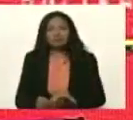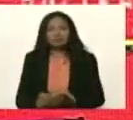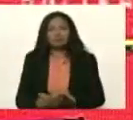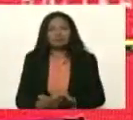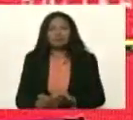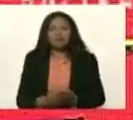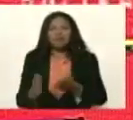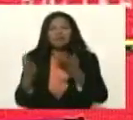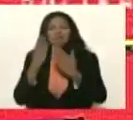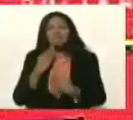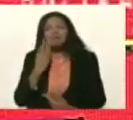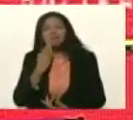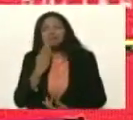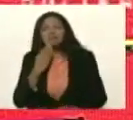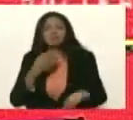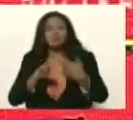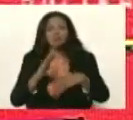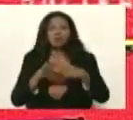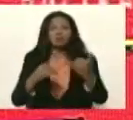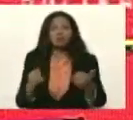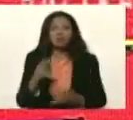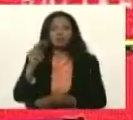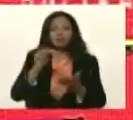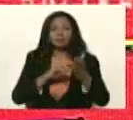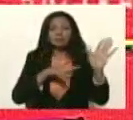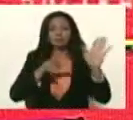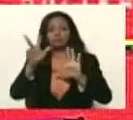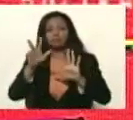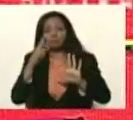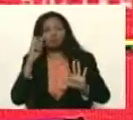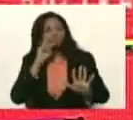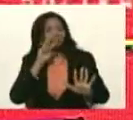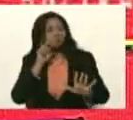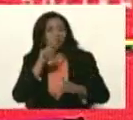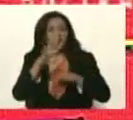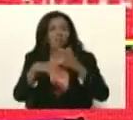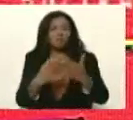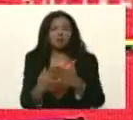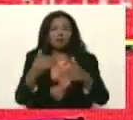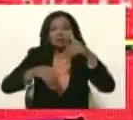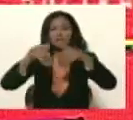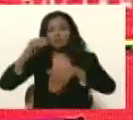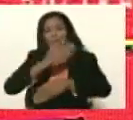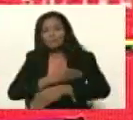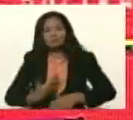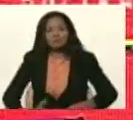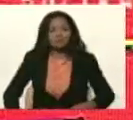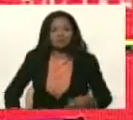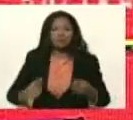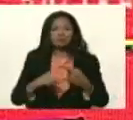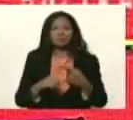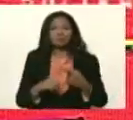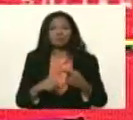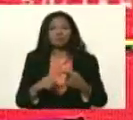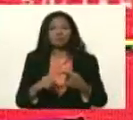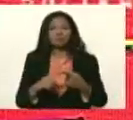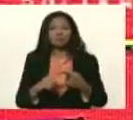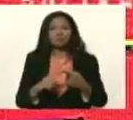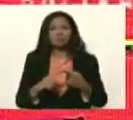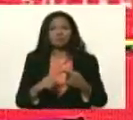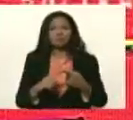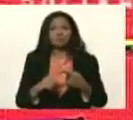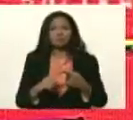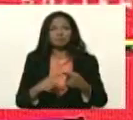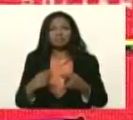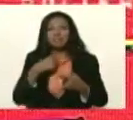experiencia, bueno, 2018 nos tocó afrontar, las elecciones presidenciales, el